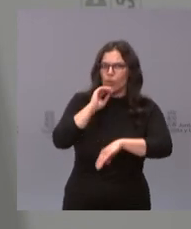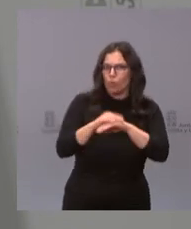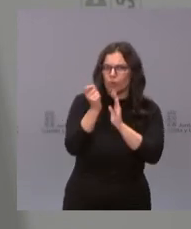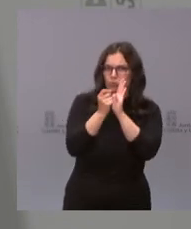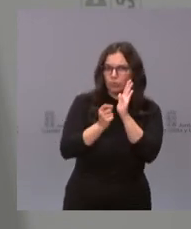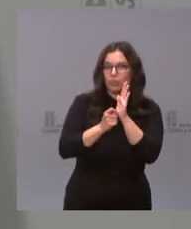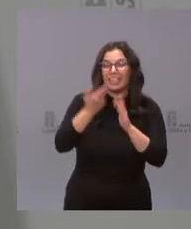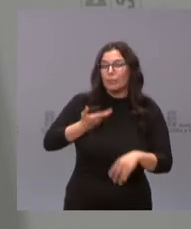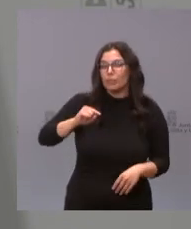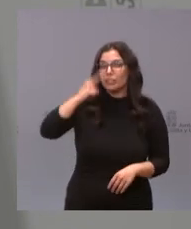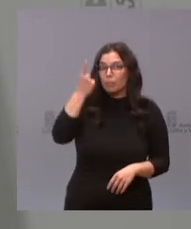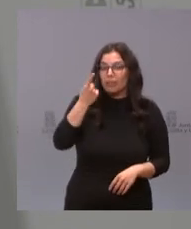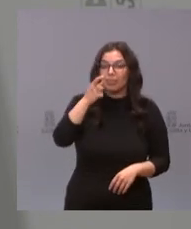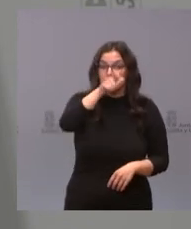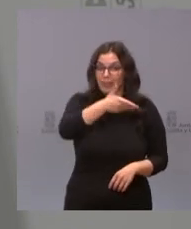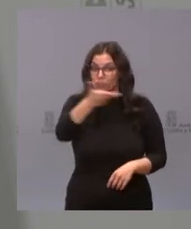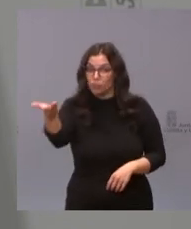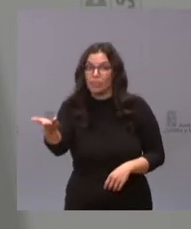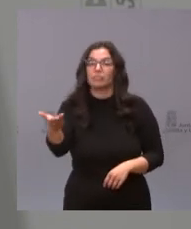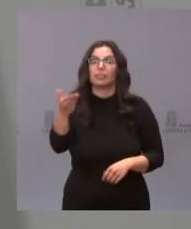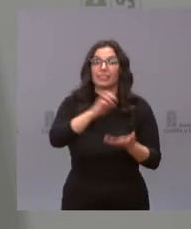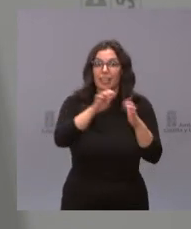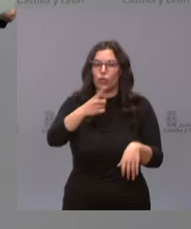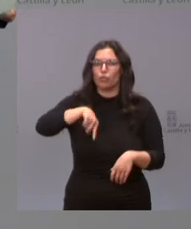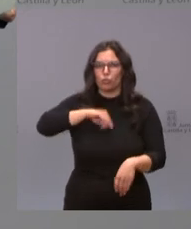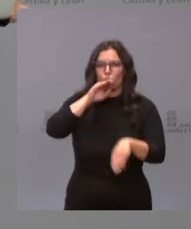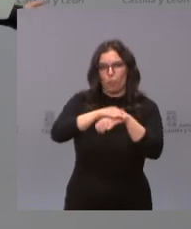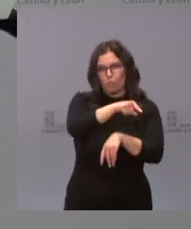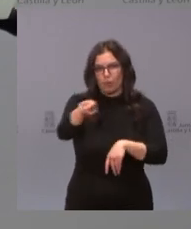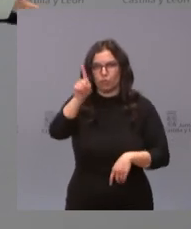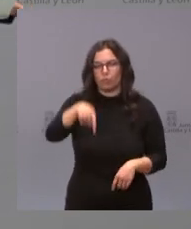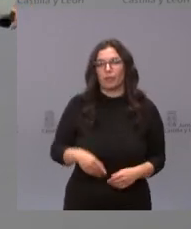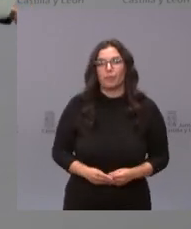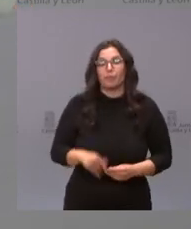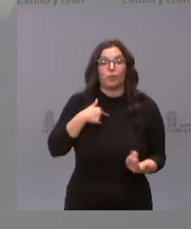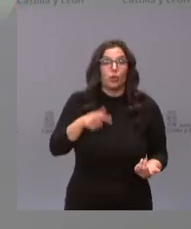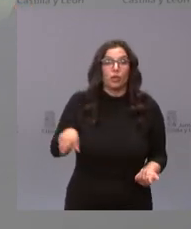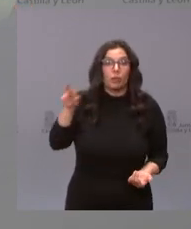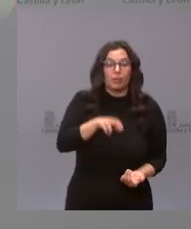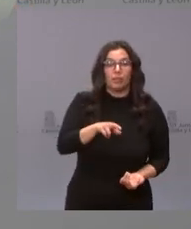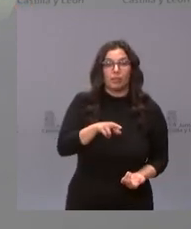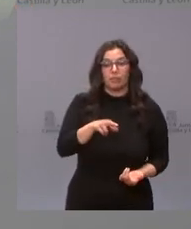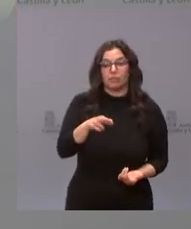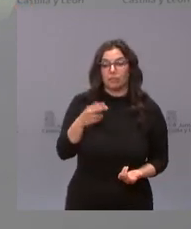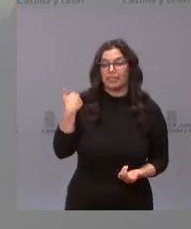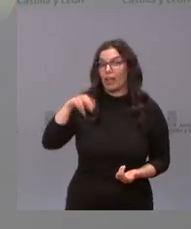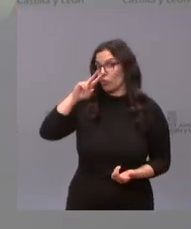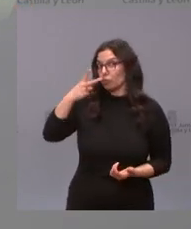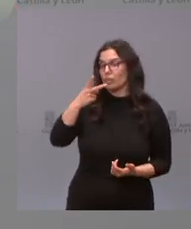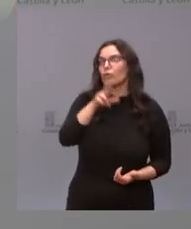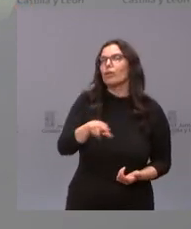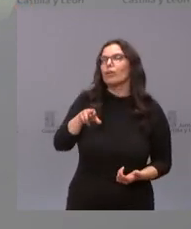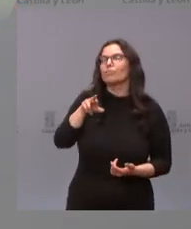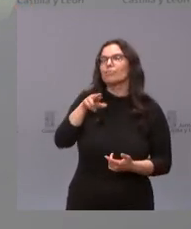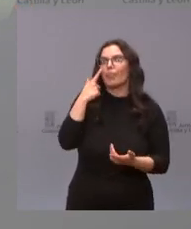estamos cumpliendo con las personas de Castilla y León bueno yo reiterar que lo que se ha demostrado en estos dos años es que este